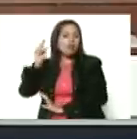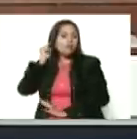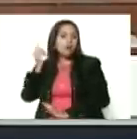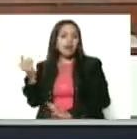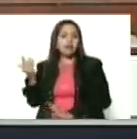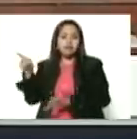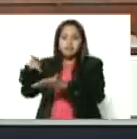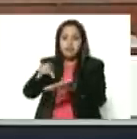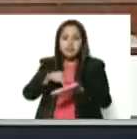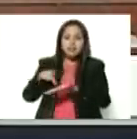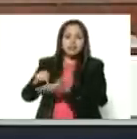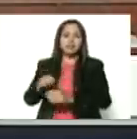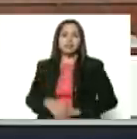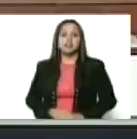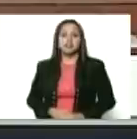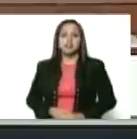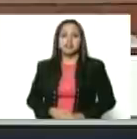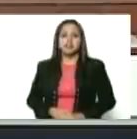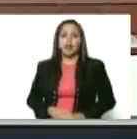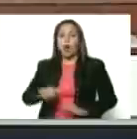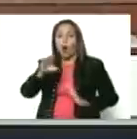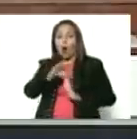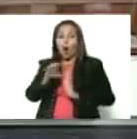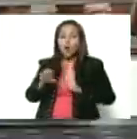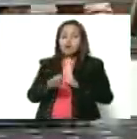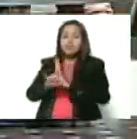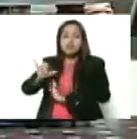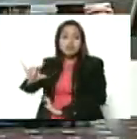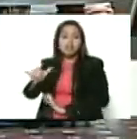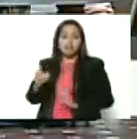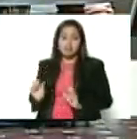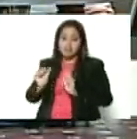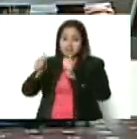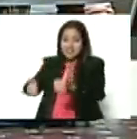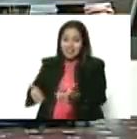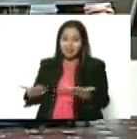Vinicio Romero. Constituyentes en su momento. Vinicio.